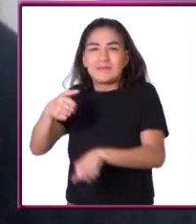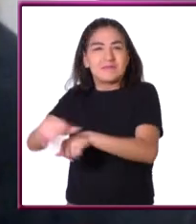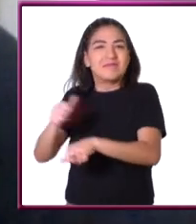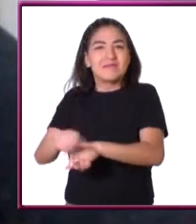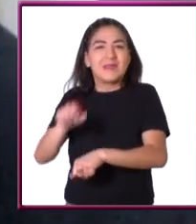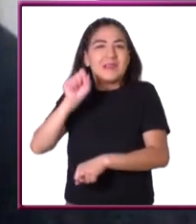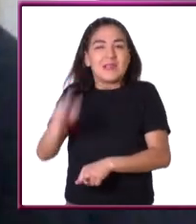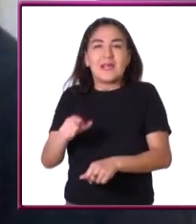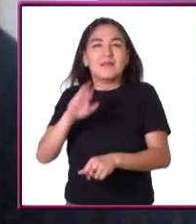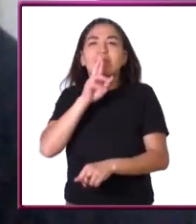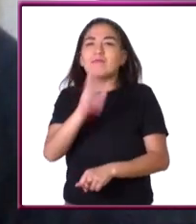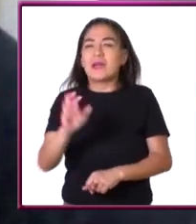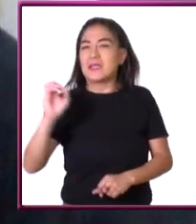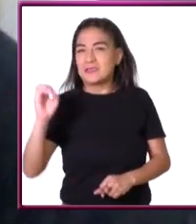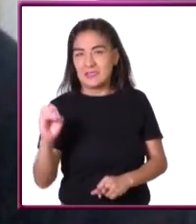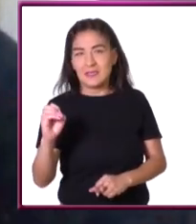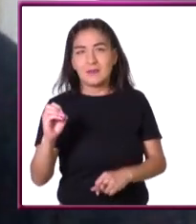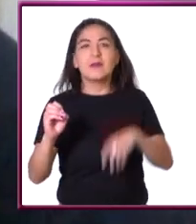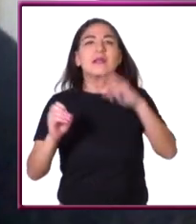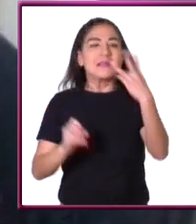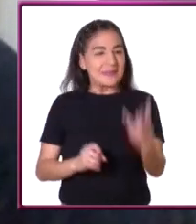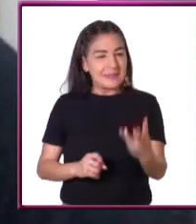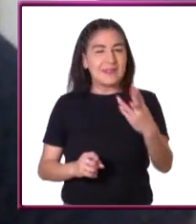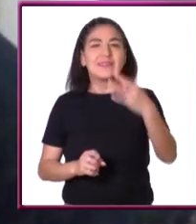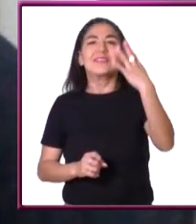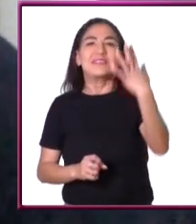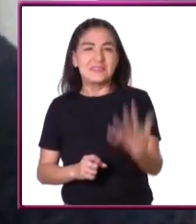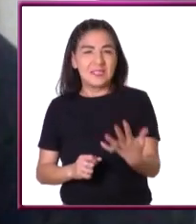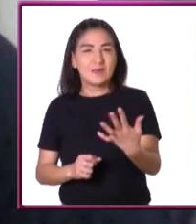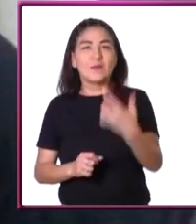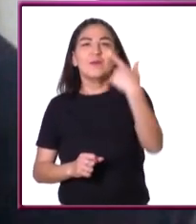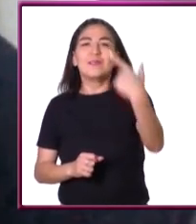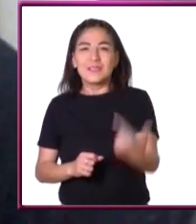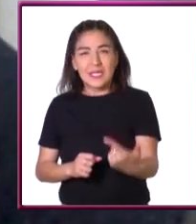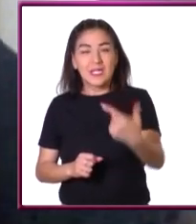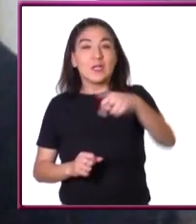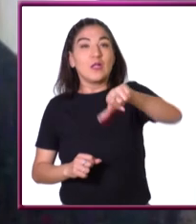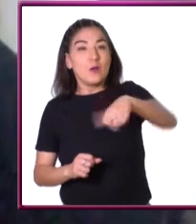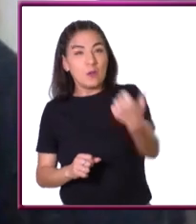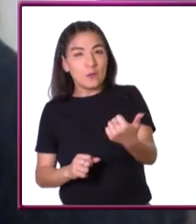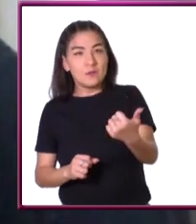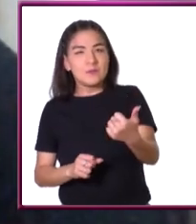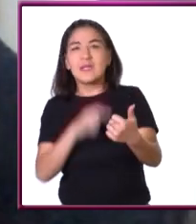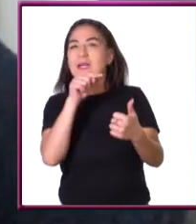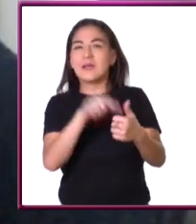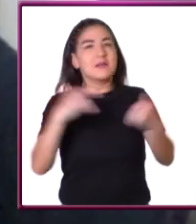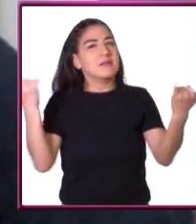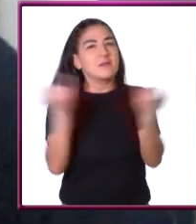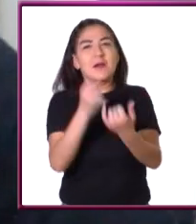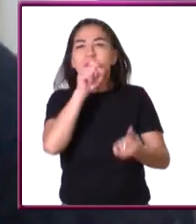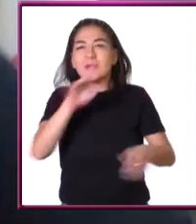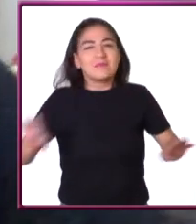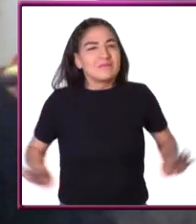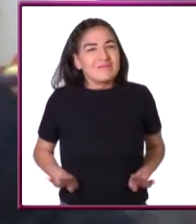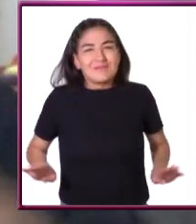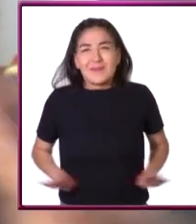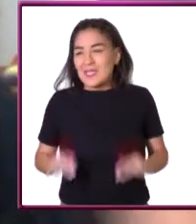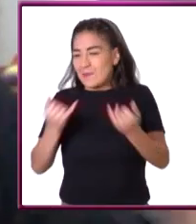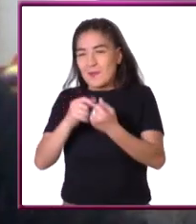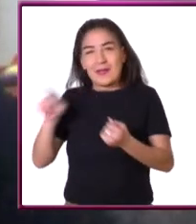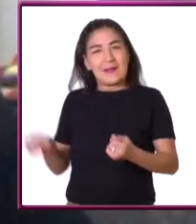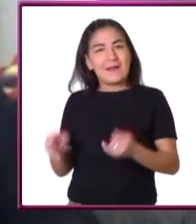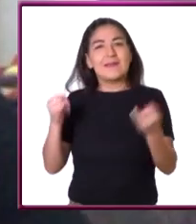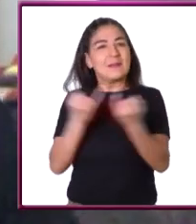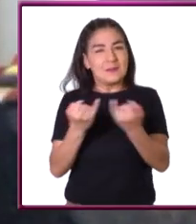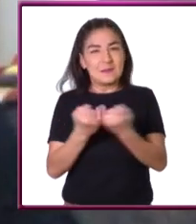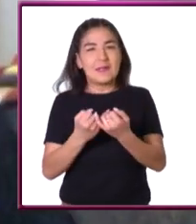que te da dos y su resultado es cero ¿no? el tres el cinco el siete el once tienen esas propiedades y así se van